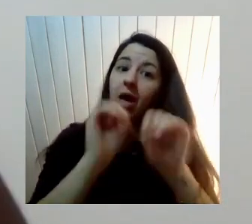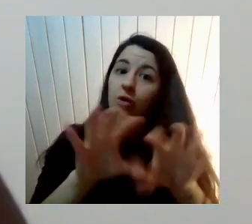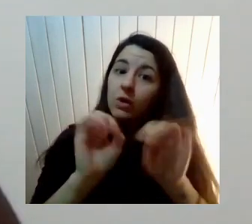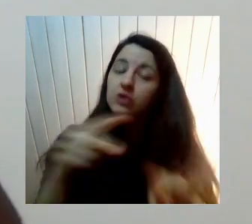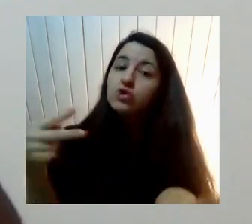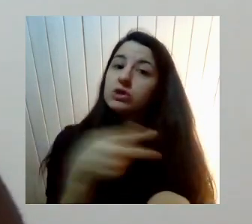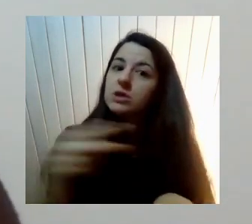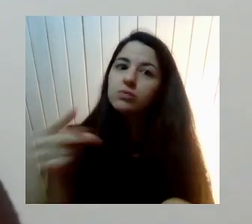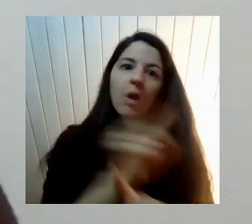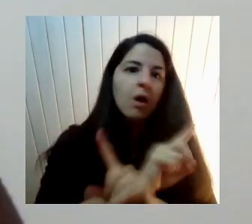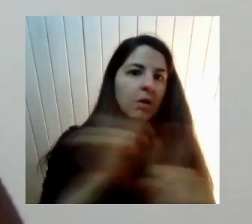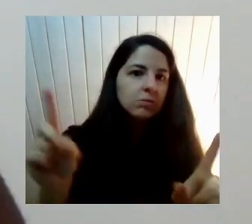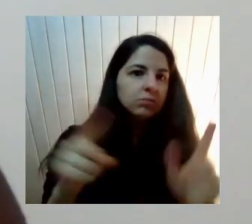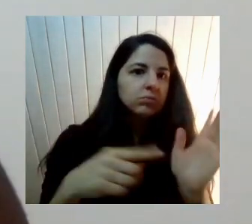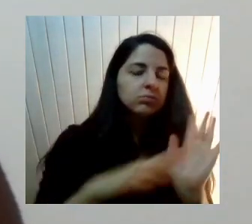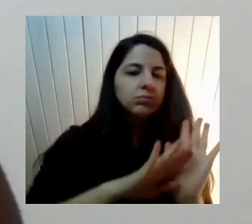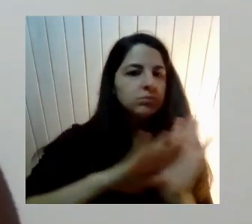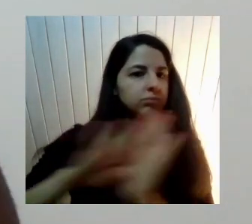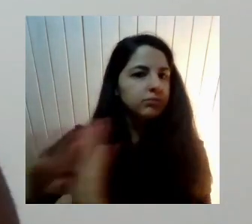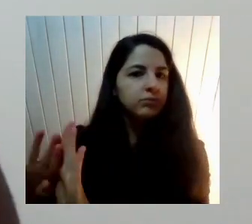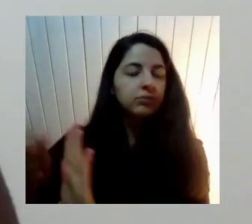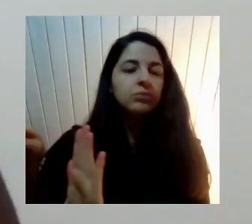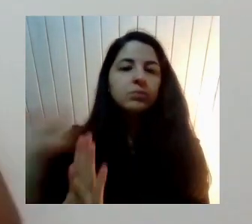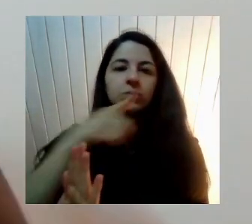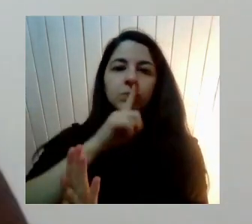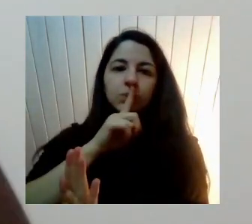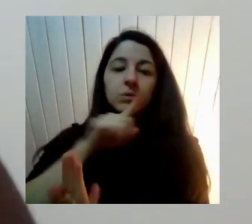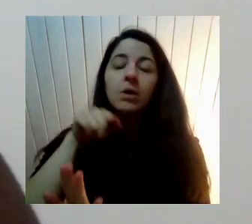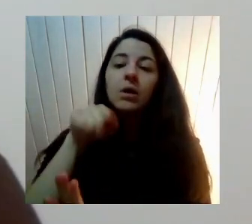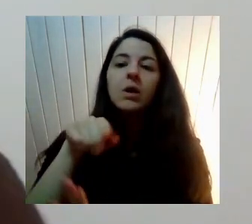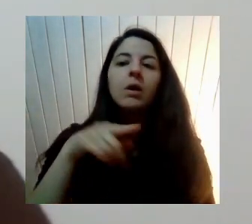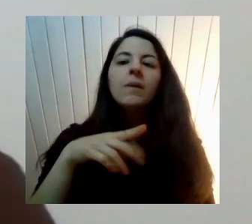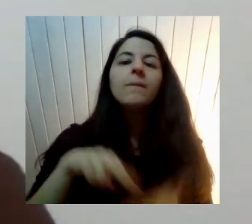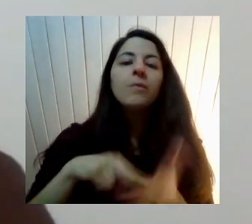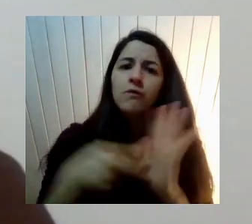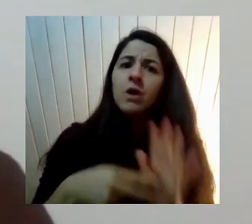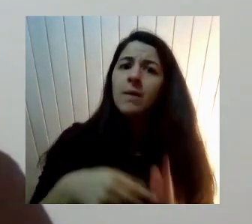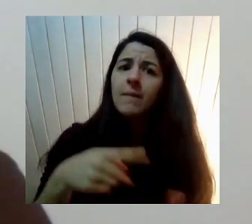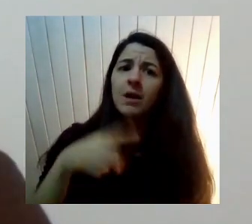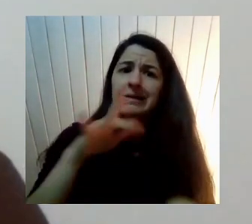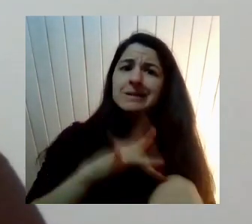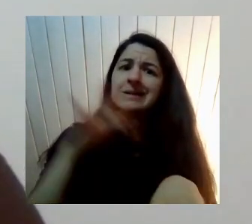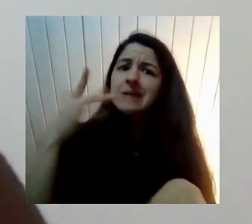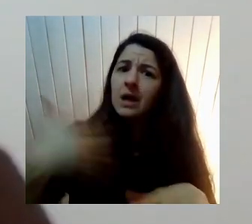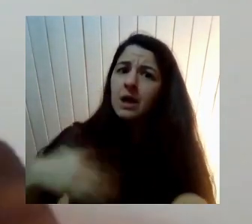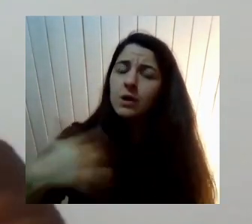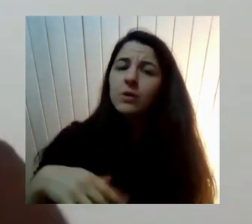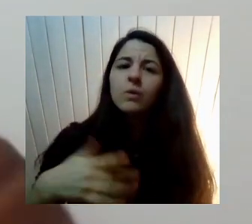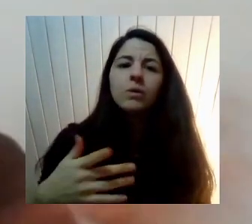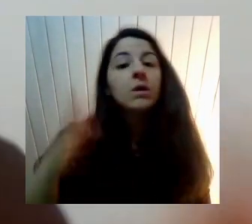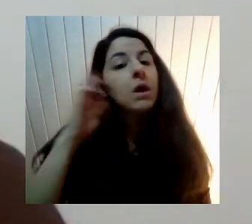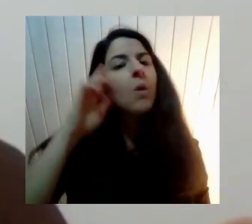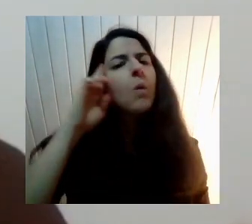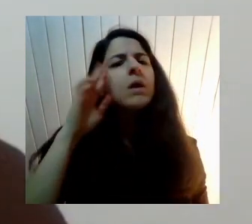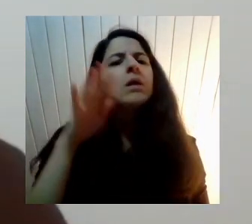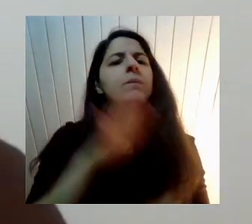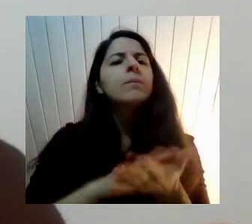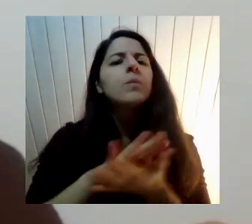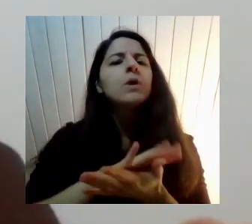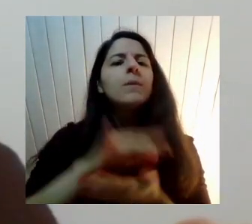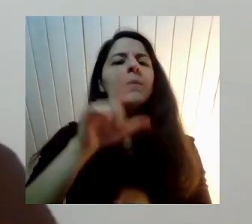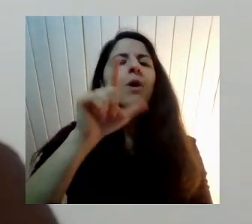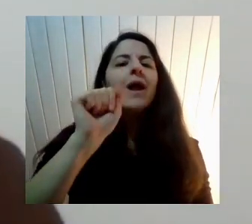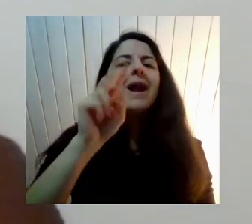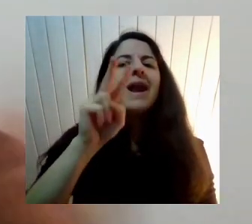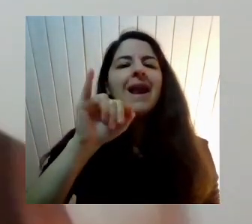Un problema radical Con respecto a eso Recuerden por ejemplo Cuando Joaquín Lavin Fue ministro de educación Y sacó siete manuales De educación